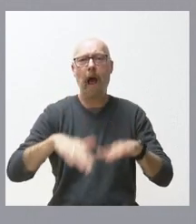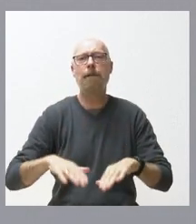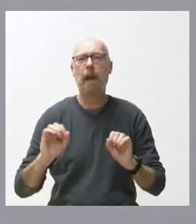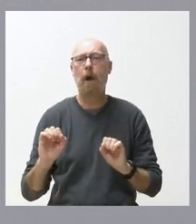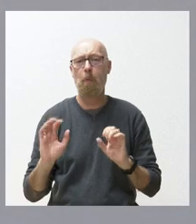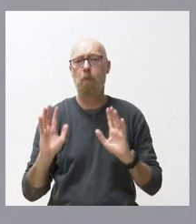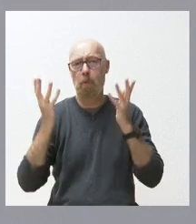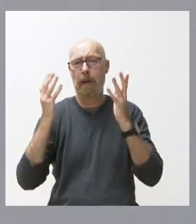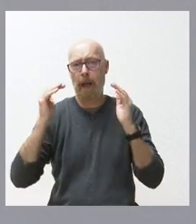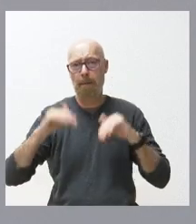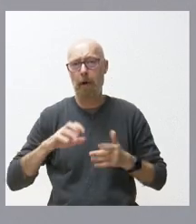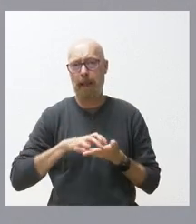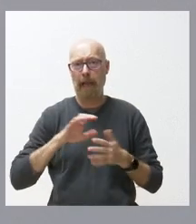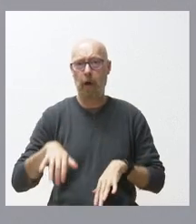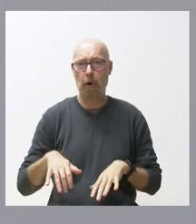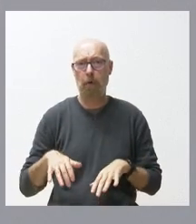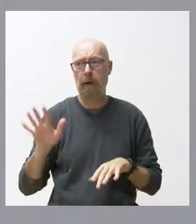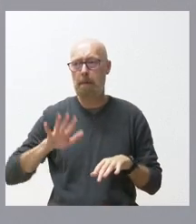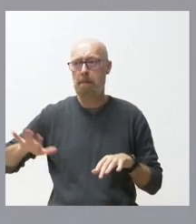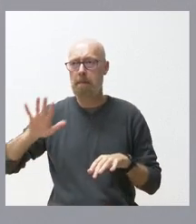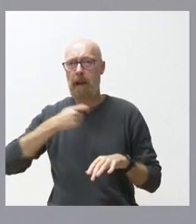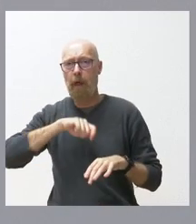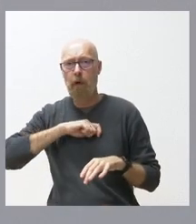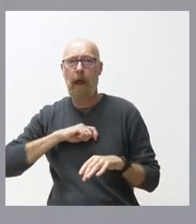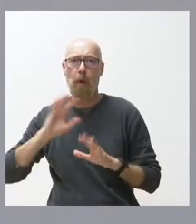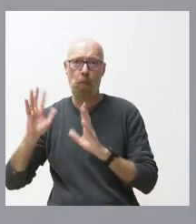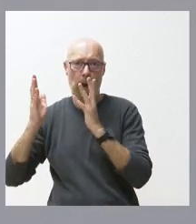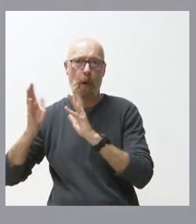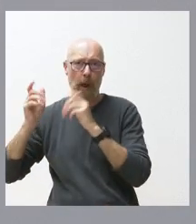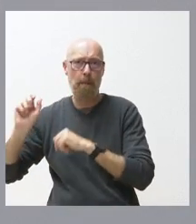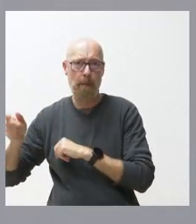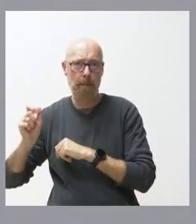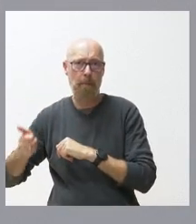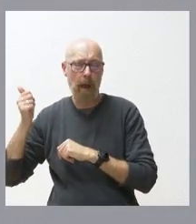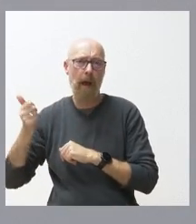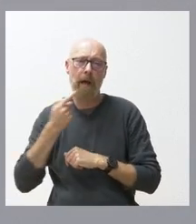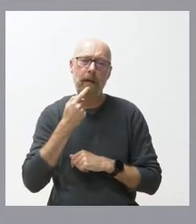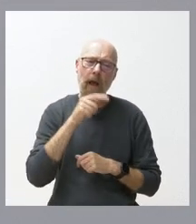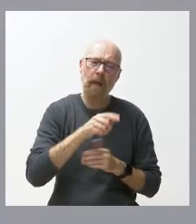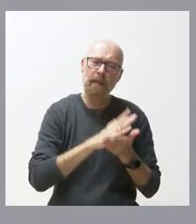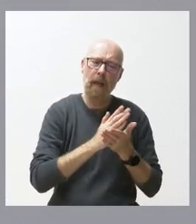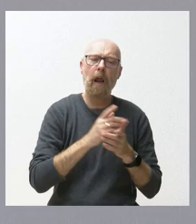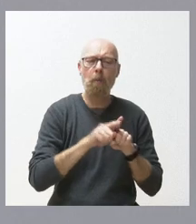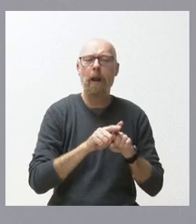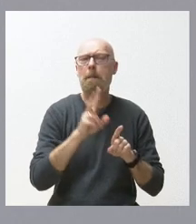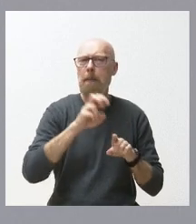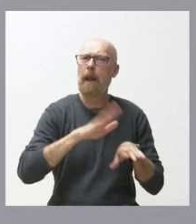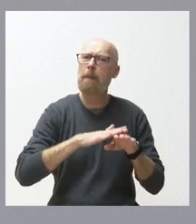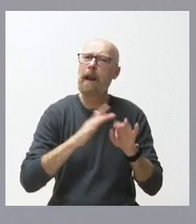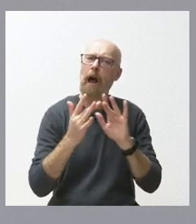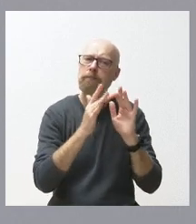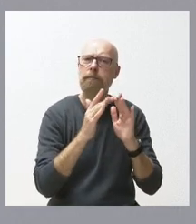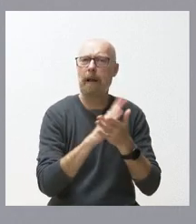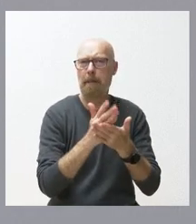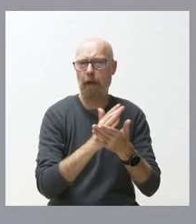luego alguna utilidad tiene que tener el SERLA en el proceso de diálogo yo creo que es muy positivo el que